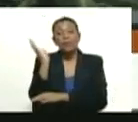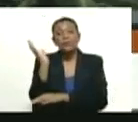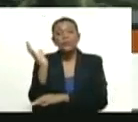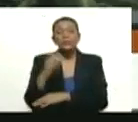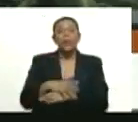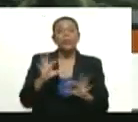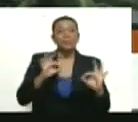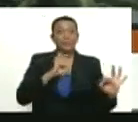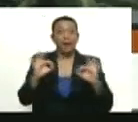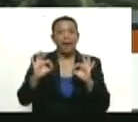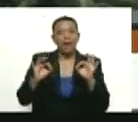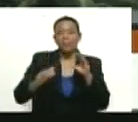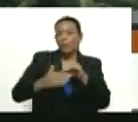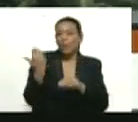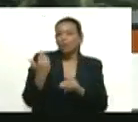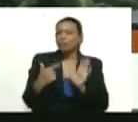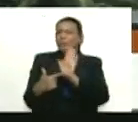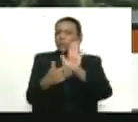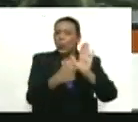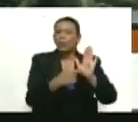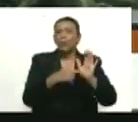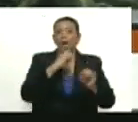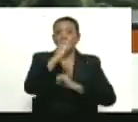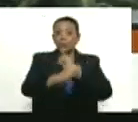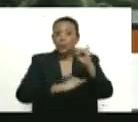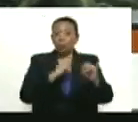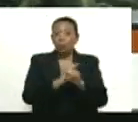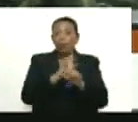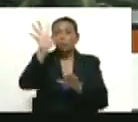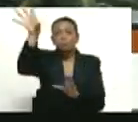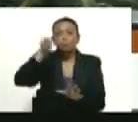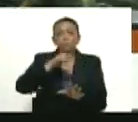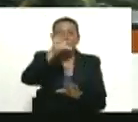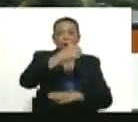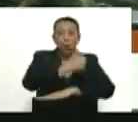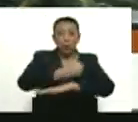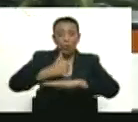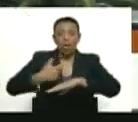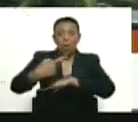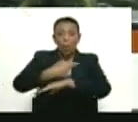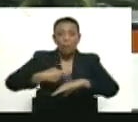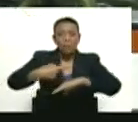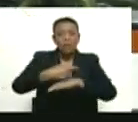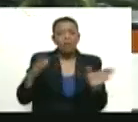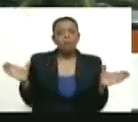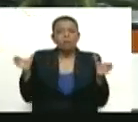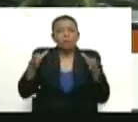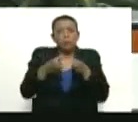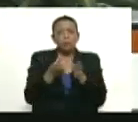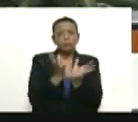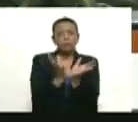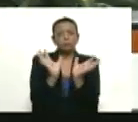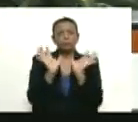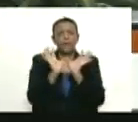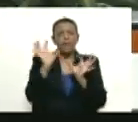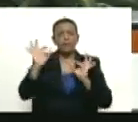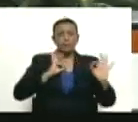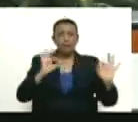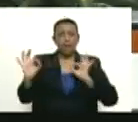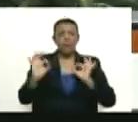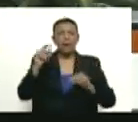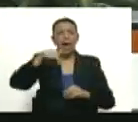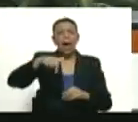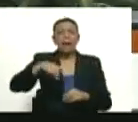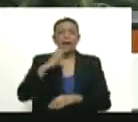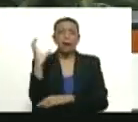de Teatro Progresista, representantes de agrupaciones internacionales y autoridades gubernamentales, se reunieron en la Sala Romancha al voz del Teatro Alberto de